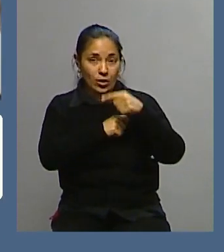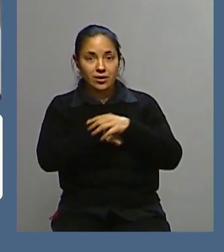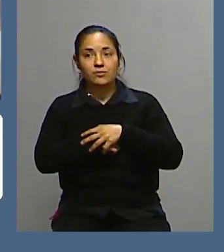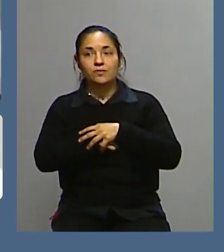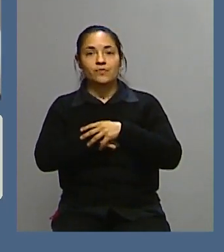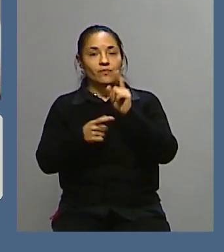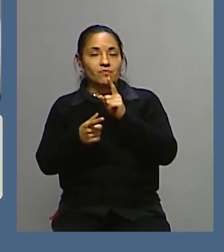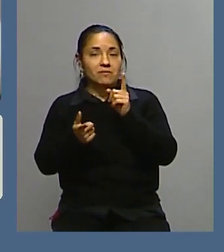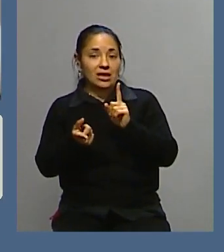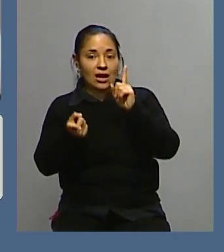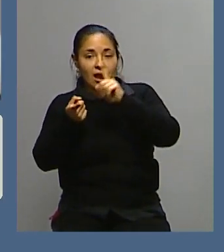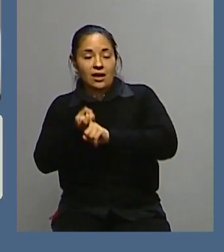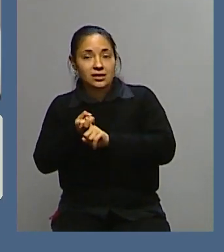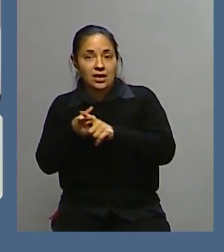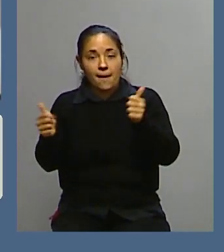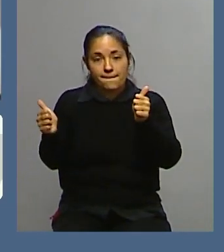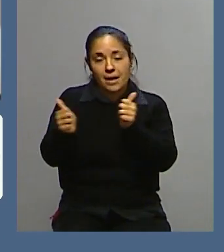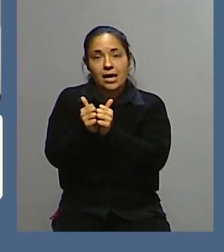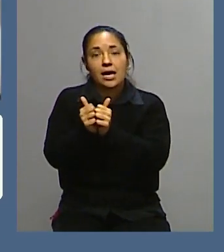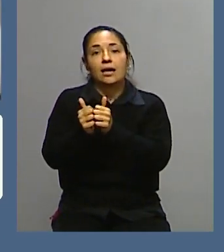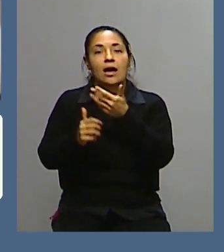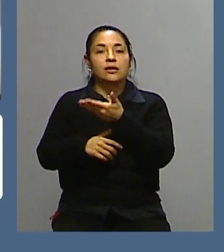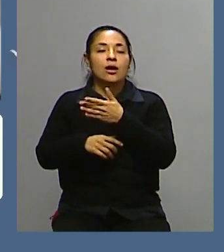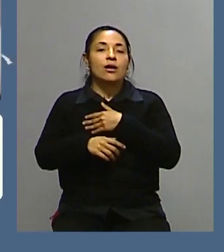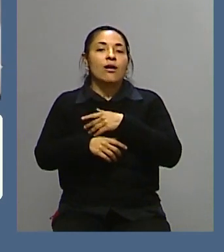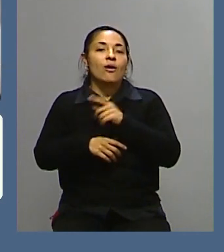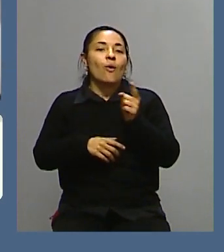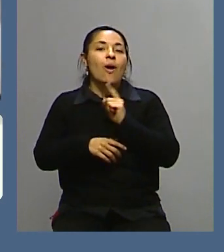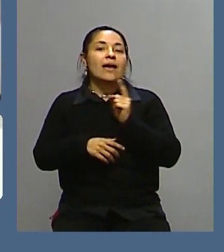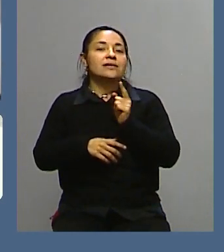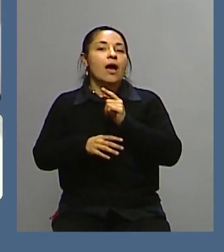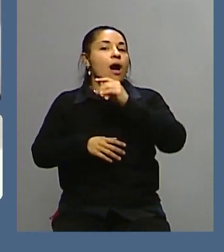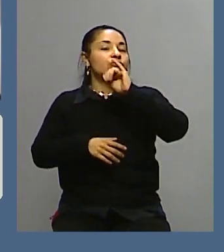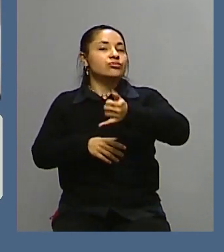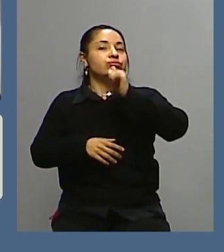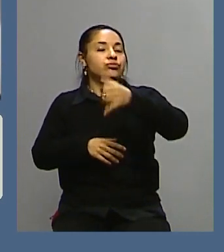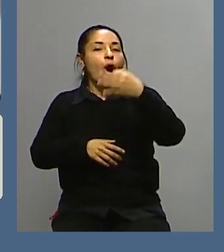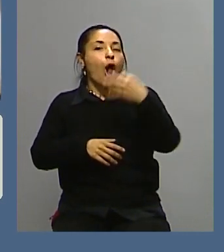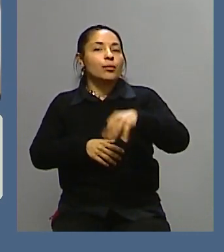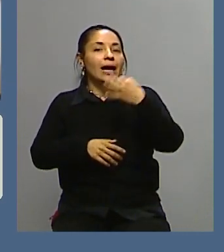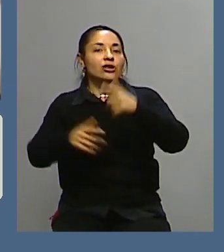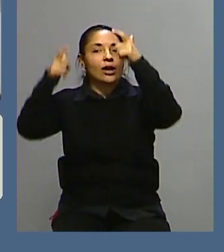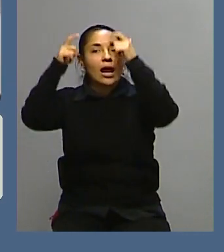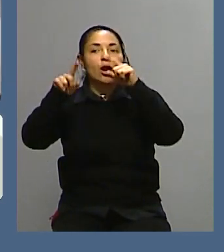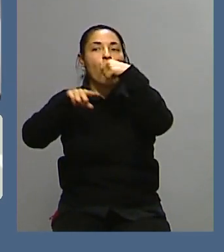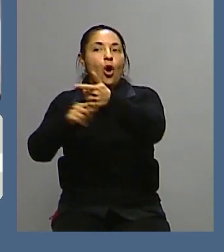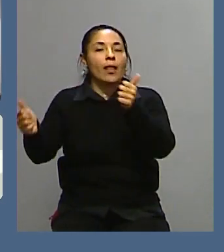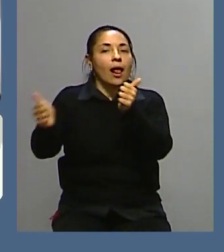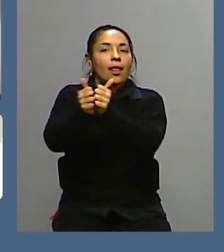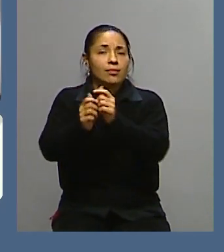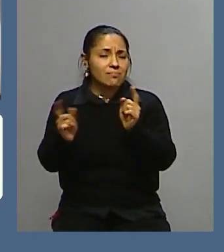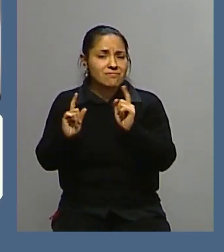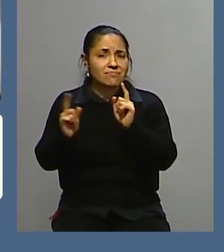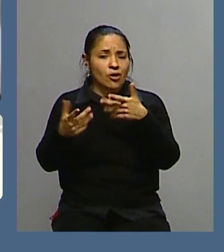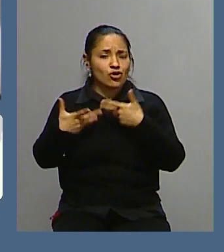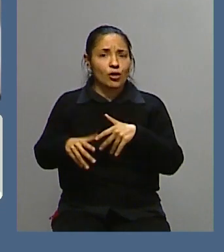con, tiene parejas que no necesariamente son reales, que no vienen de otras familias reales, por lo